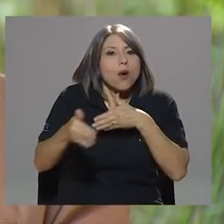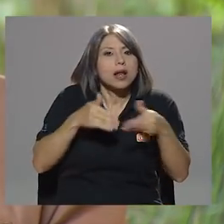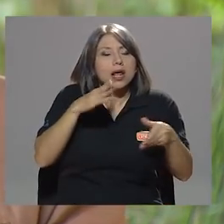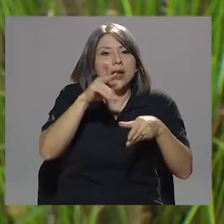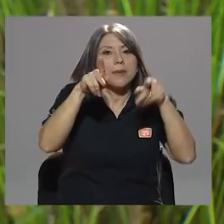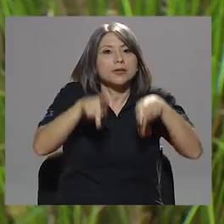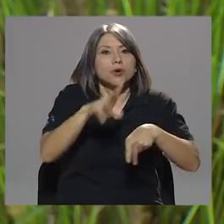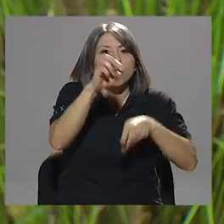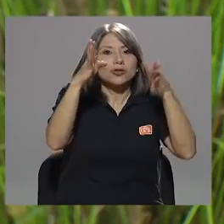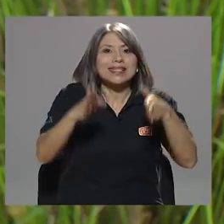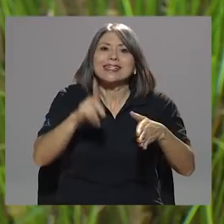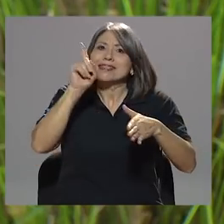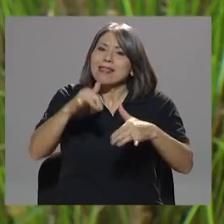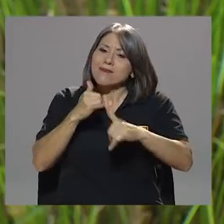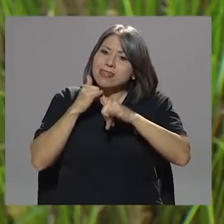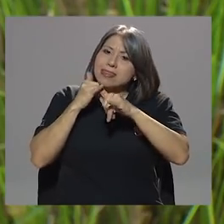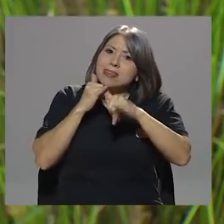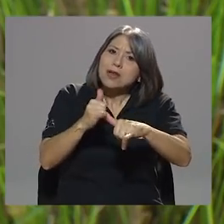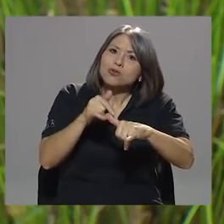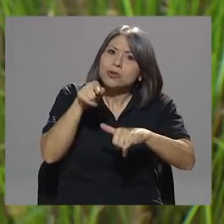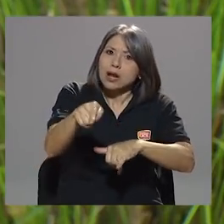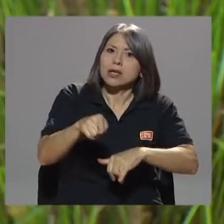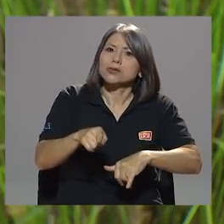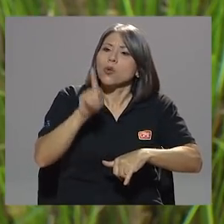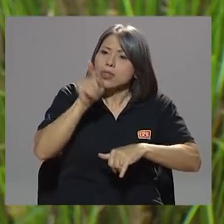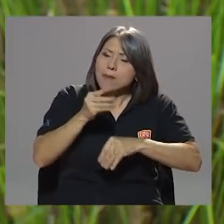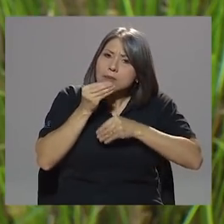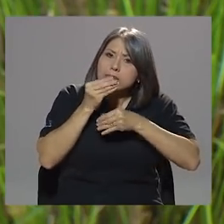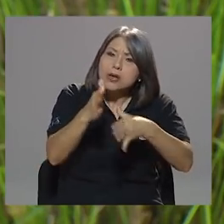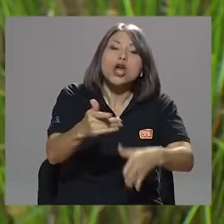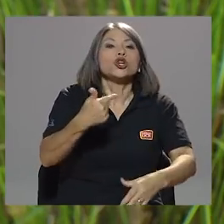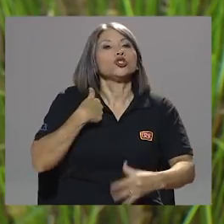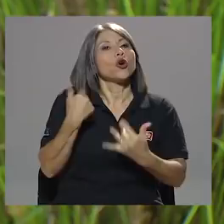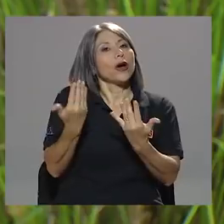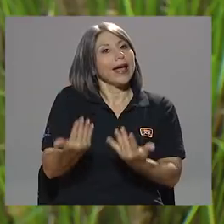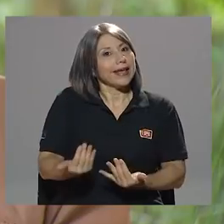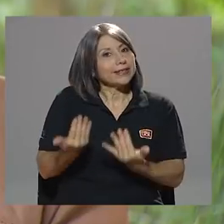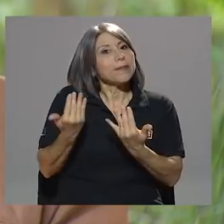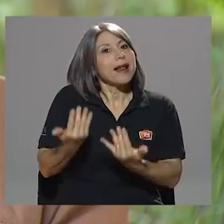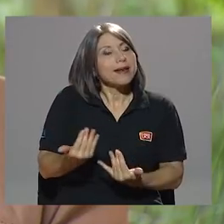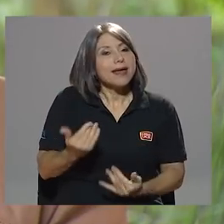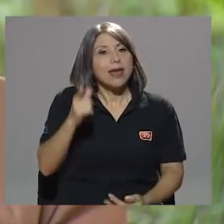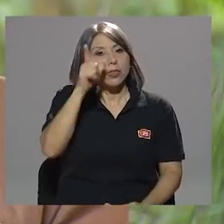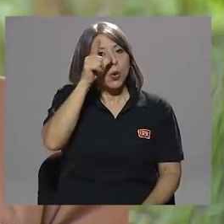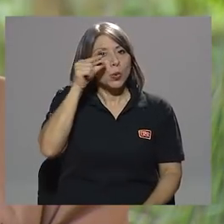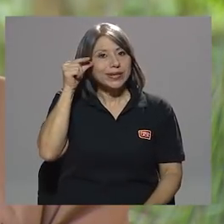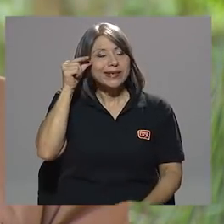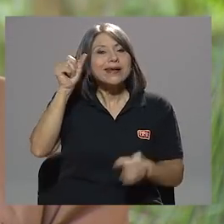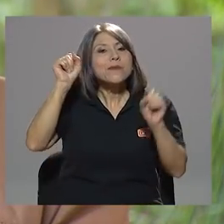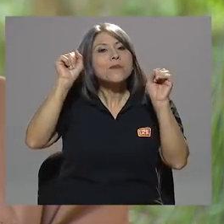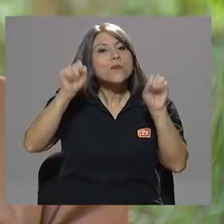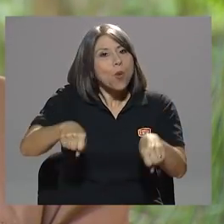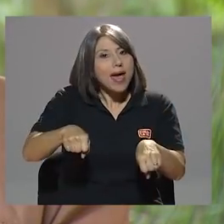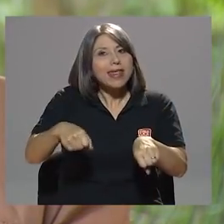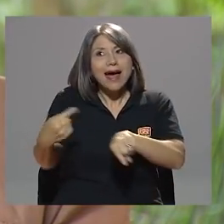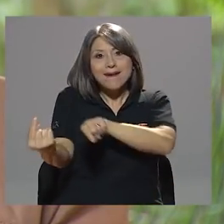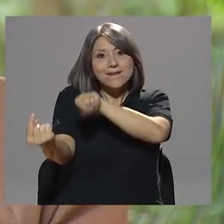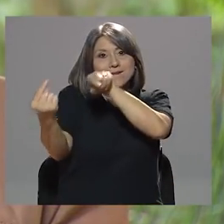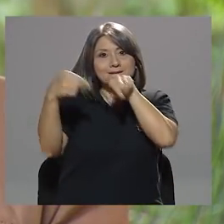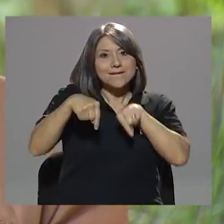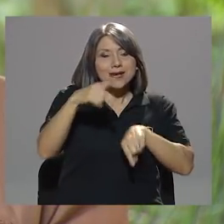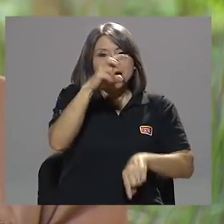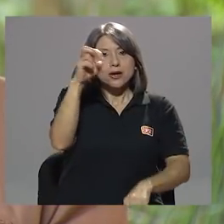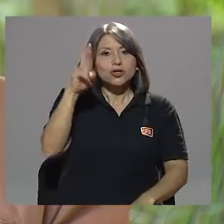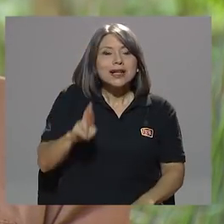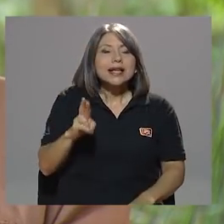denunciar eso y promover eso. Yo sí esperaría que Don Luis Guillermo pueda venir a Costa Rica